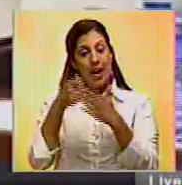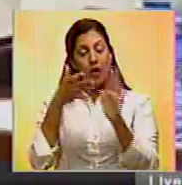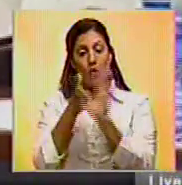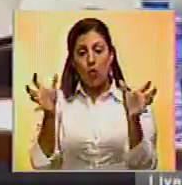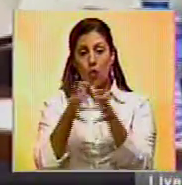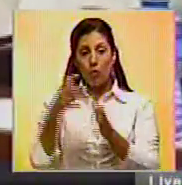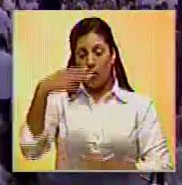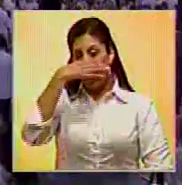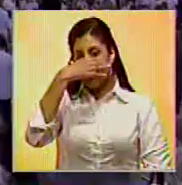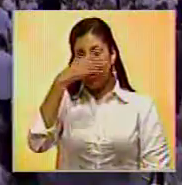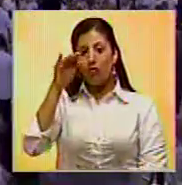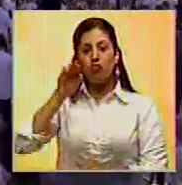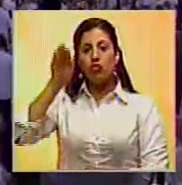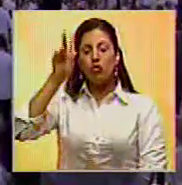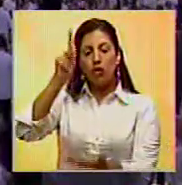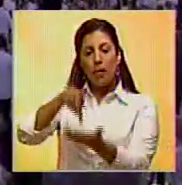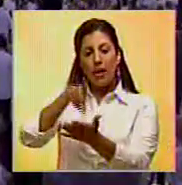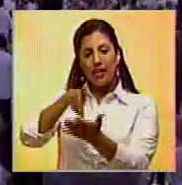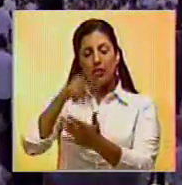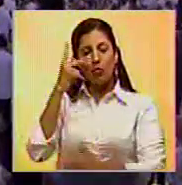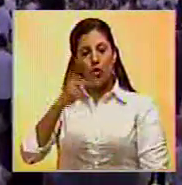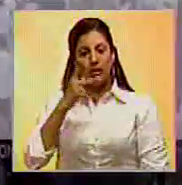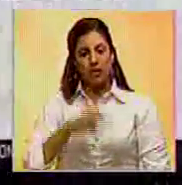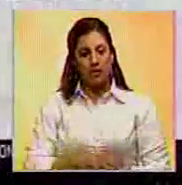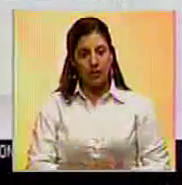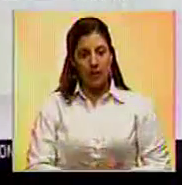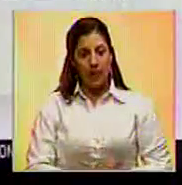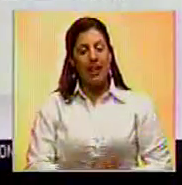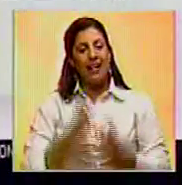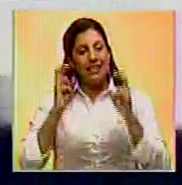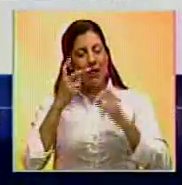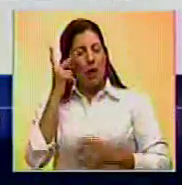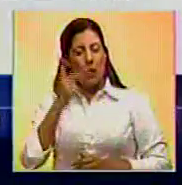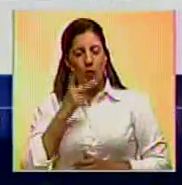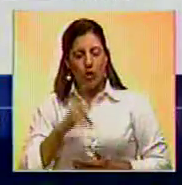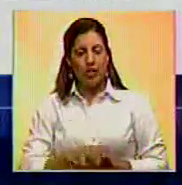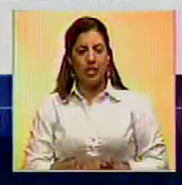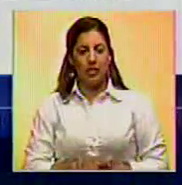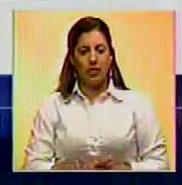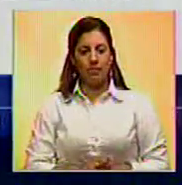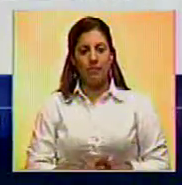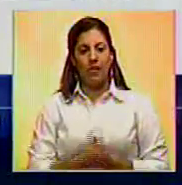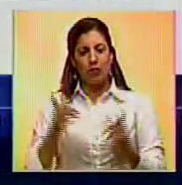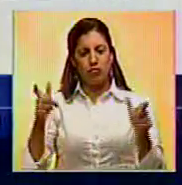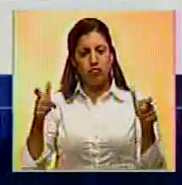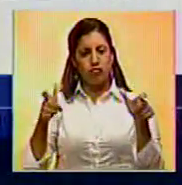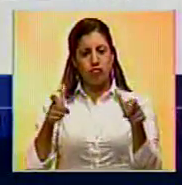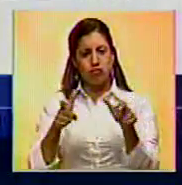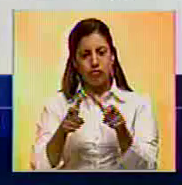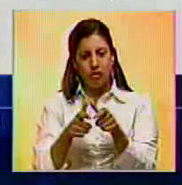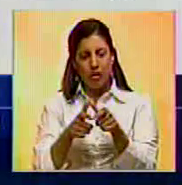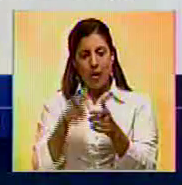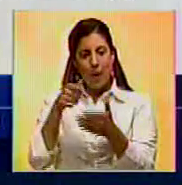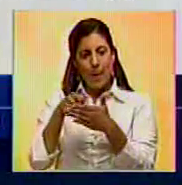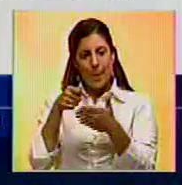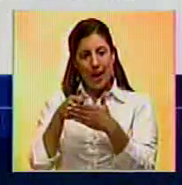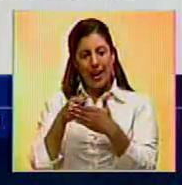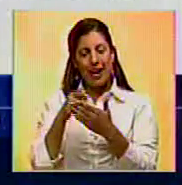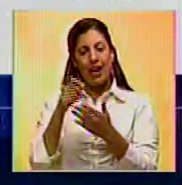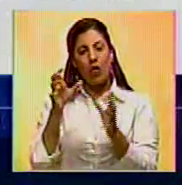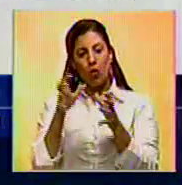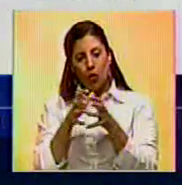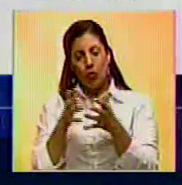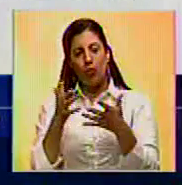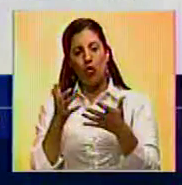del grupo guerrillero para su futura participación política. En materia política, se redujo la financiación para el